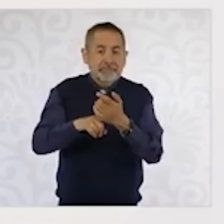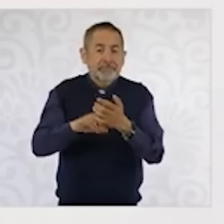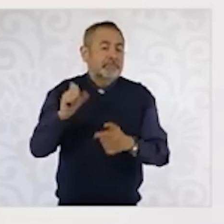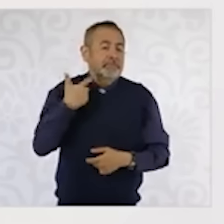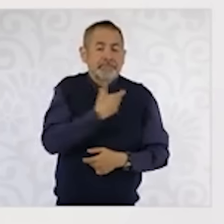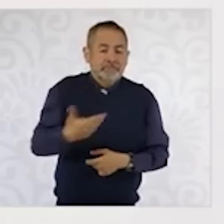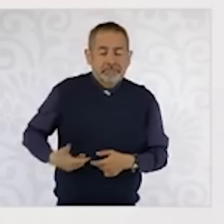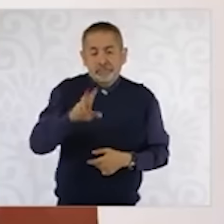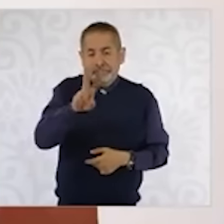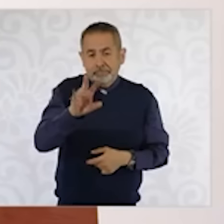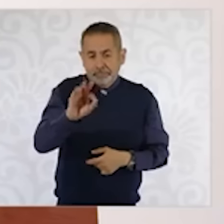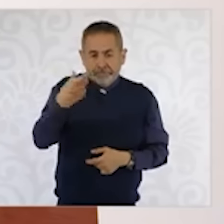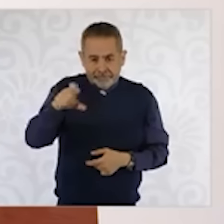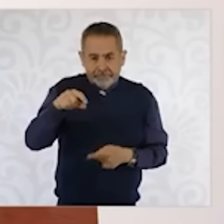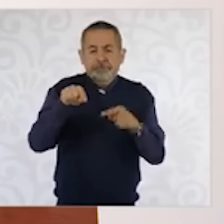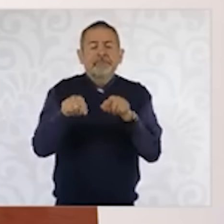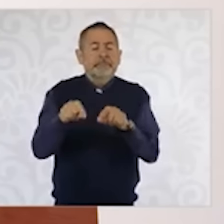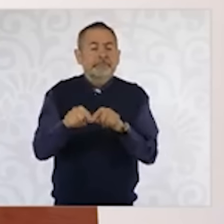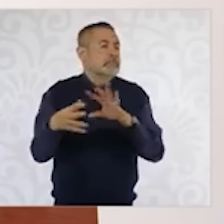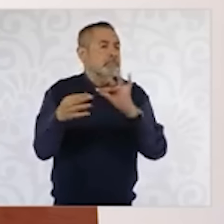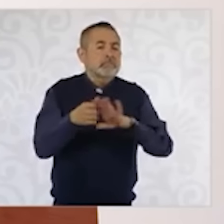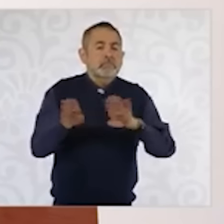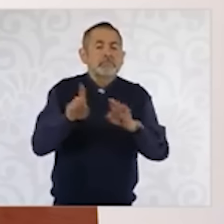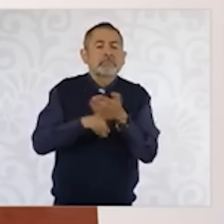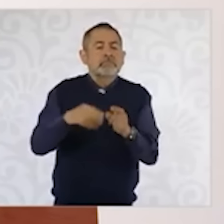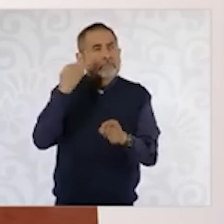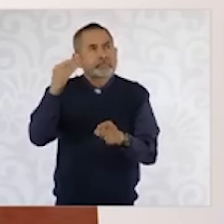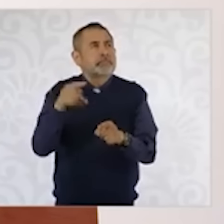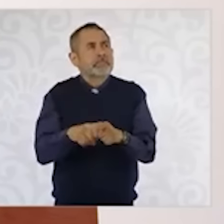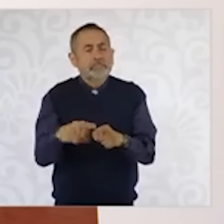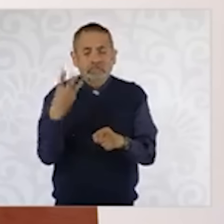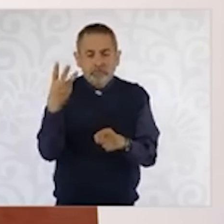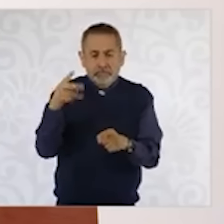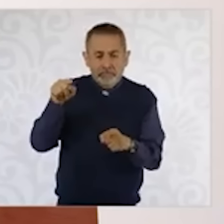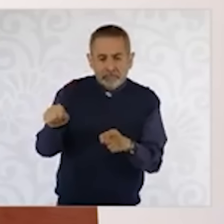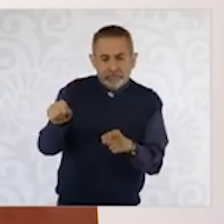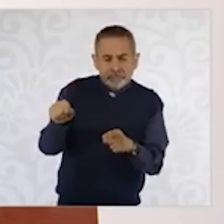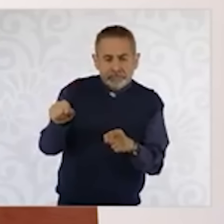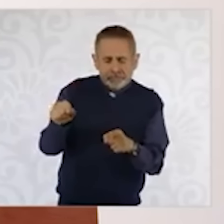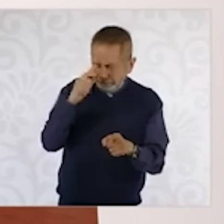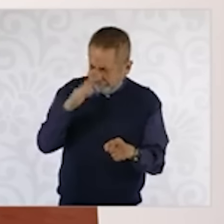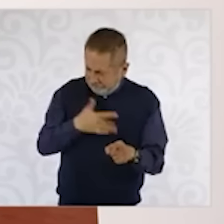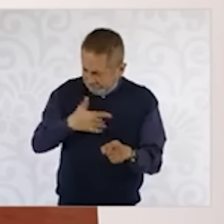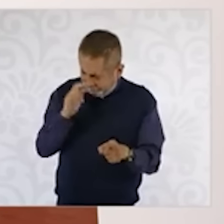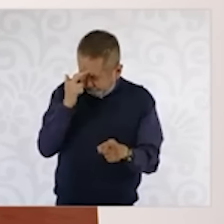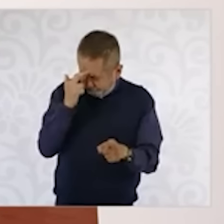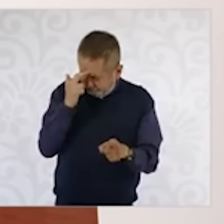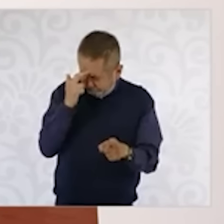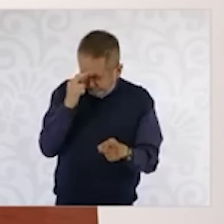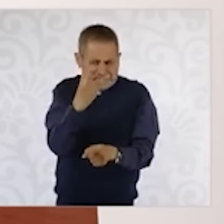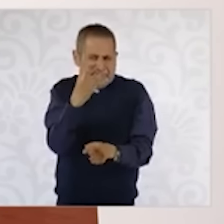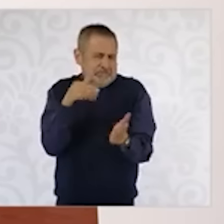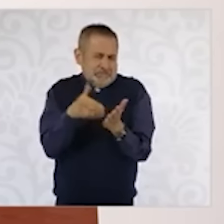se produjeron en México, llegaron a producirse tres puntos, sin mal no me equivoco, tres